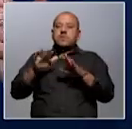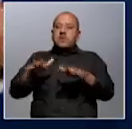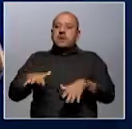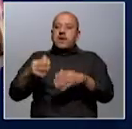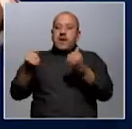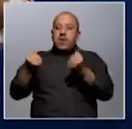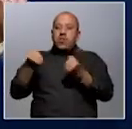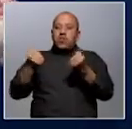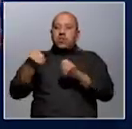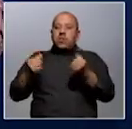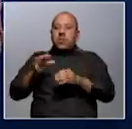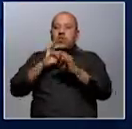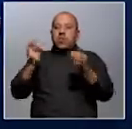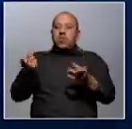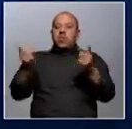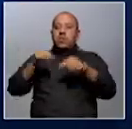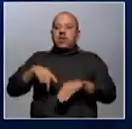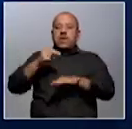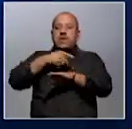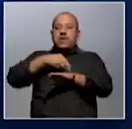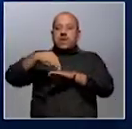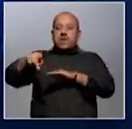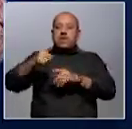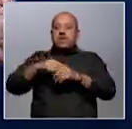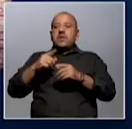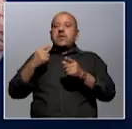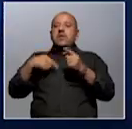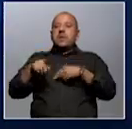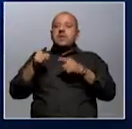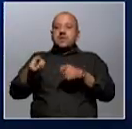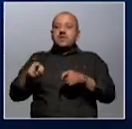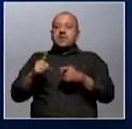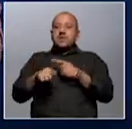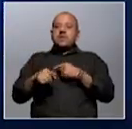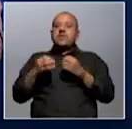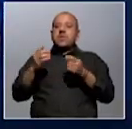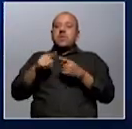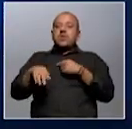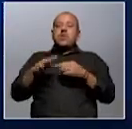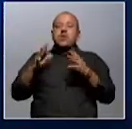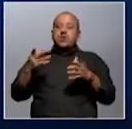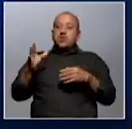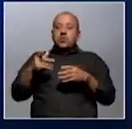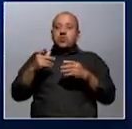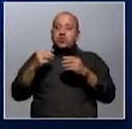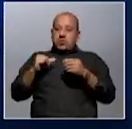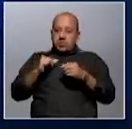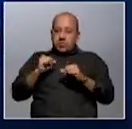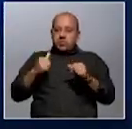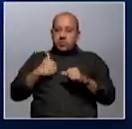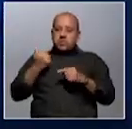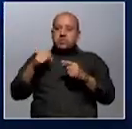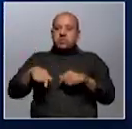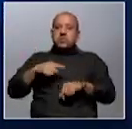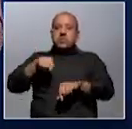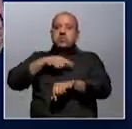más lejos, o un día volverse caminando, o incluso bajarse antes de las paradas, eso contribuye porque todo minuto suma. Pero durante las horas de trabajo,